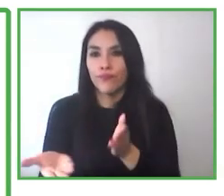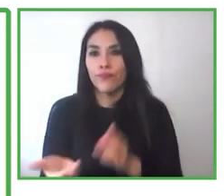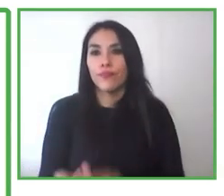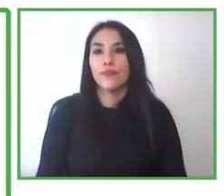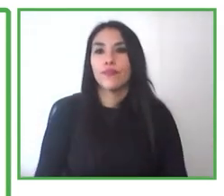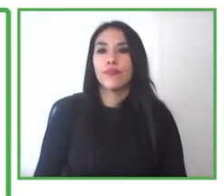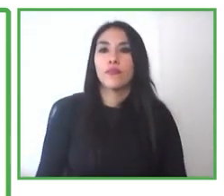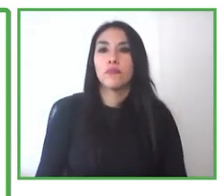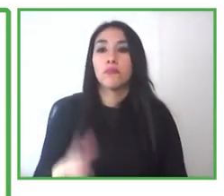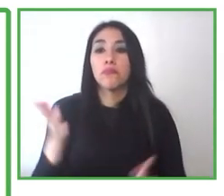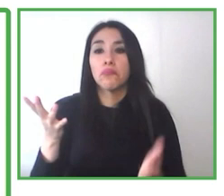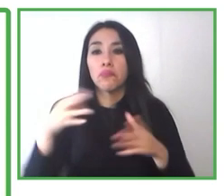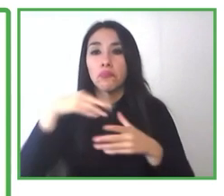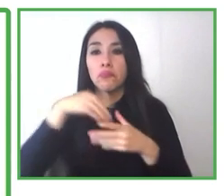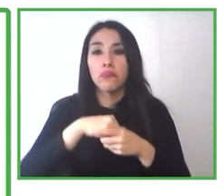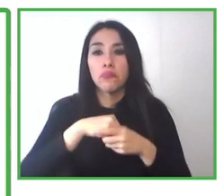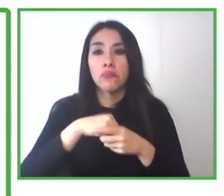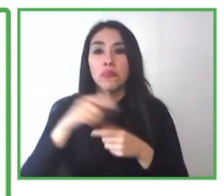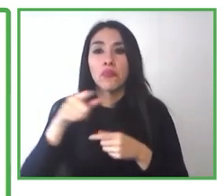Muchas gracias.